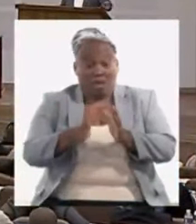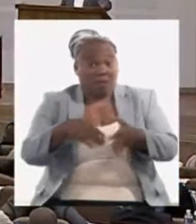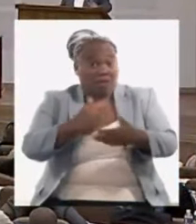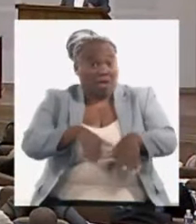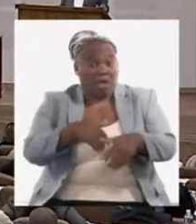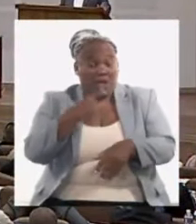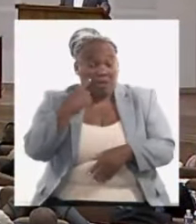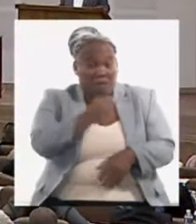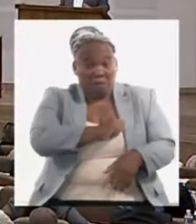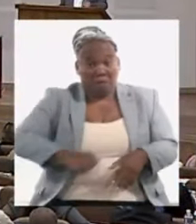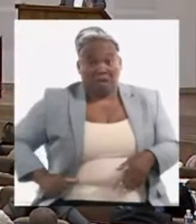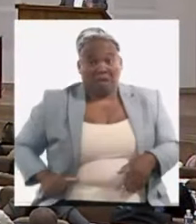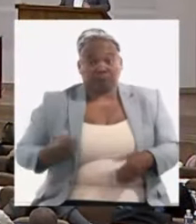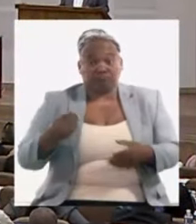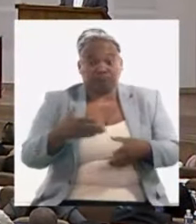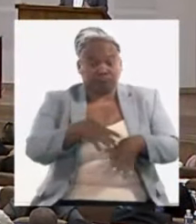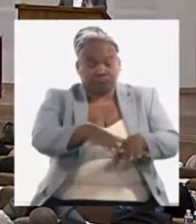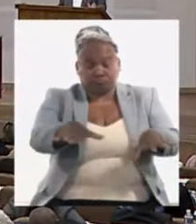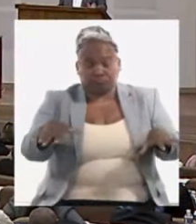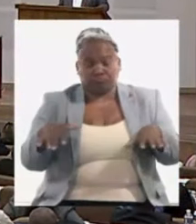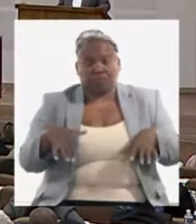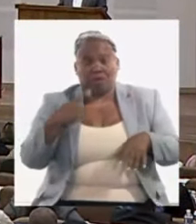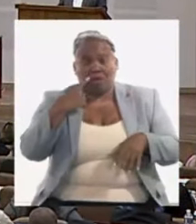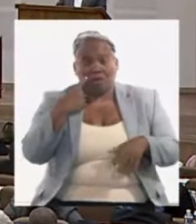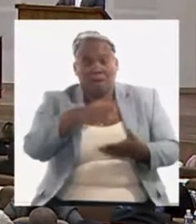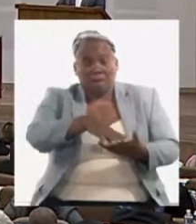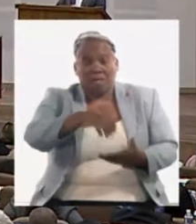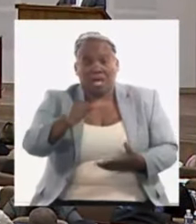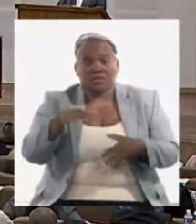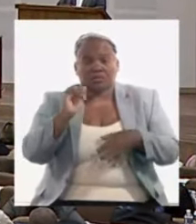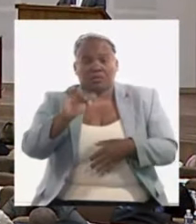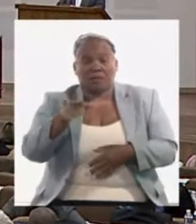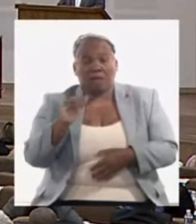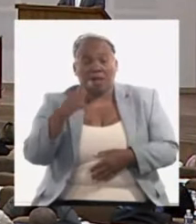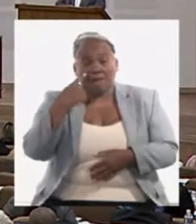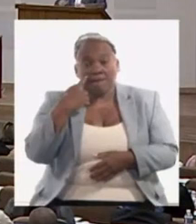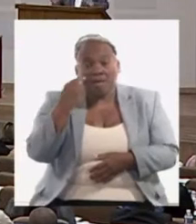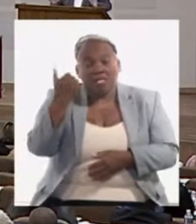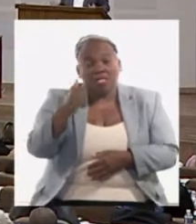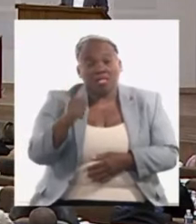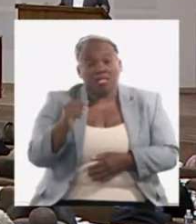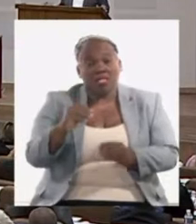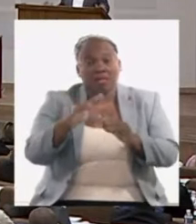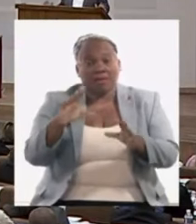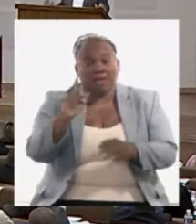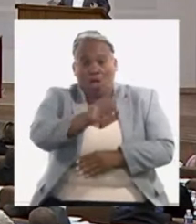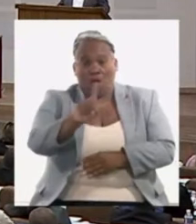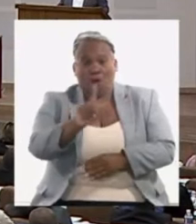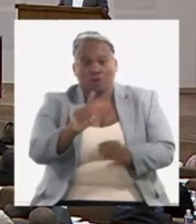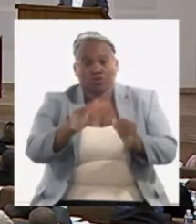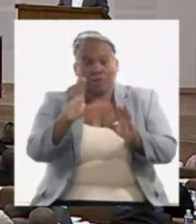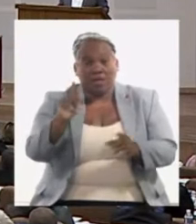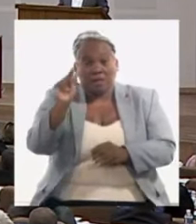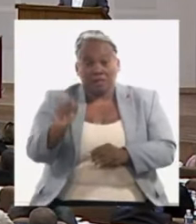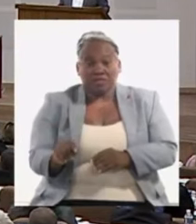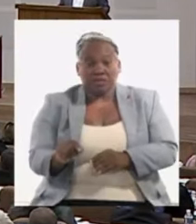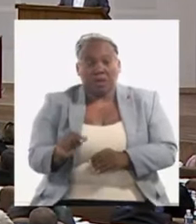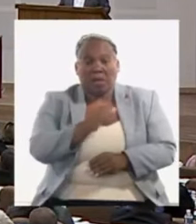y cuando va a cualquier territorio y camina por las plazas camina por los parques y ve a las 10 de la mañana 9 de la mañana 11 de la mañana gente sin trabajar